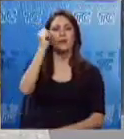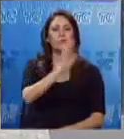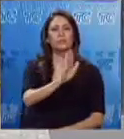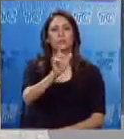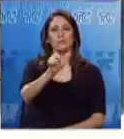usuarios.